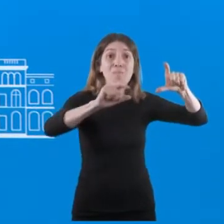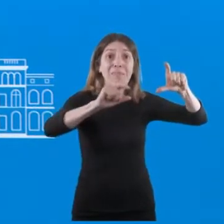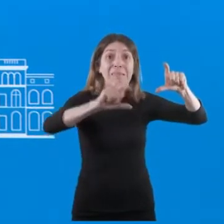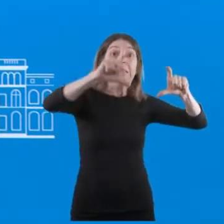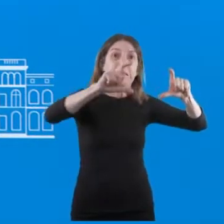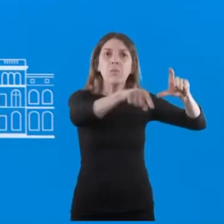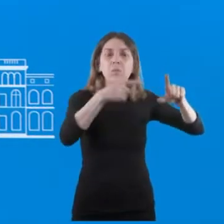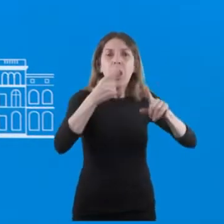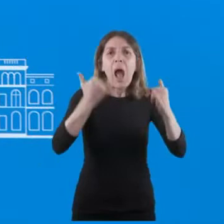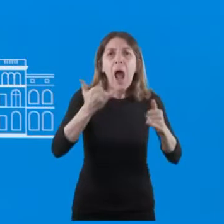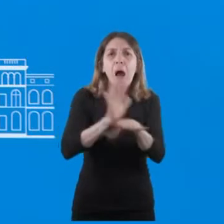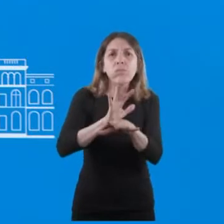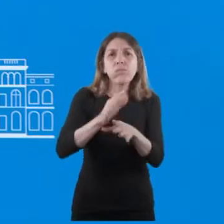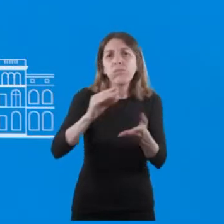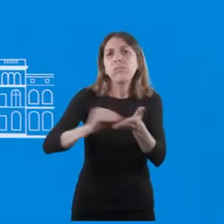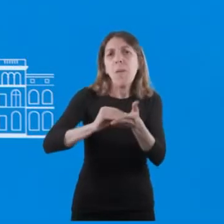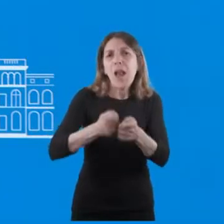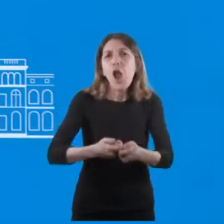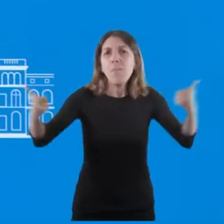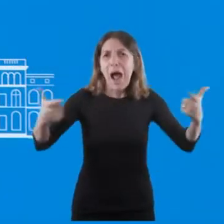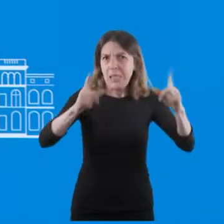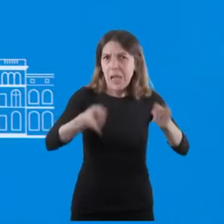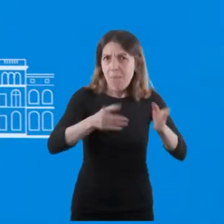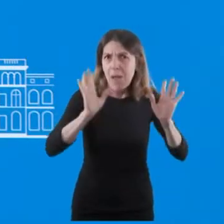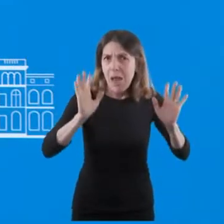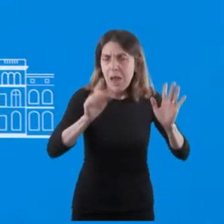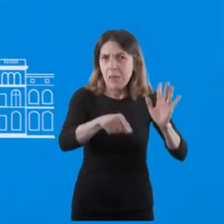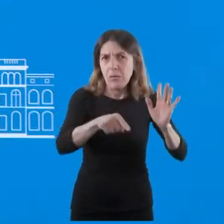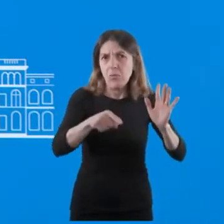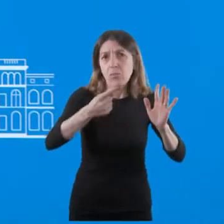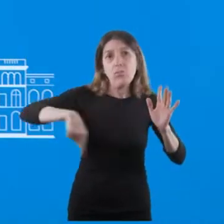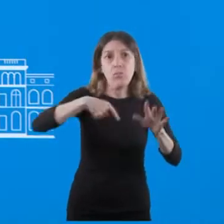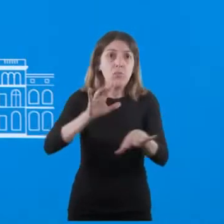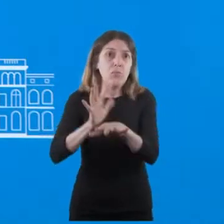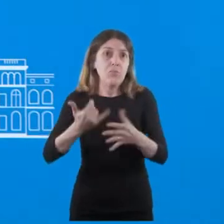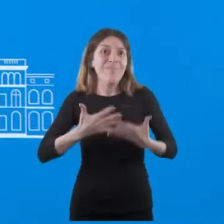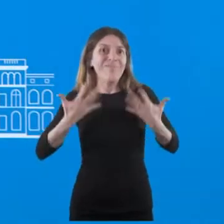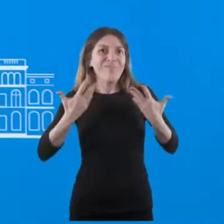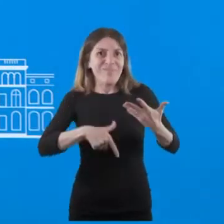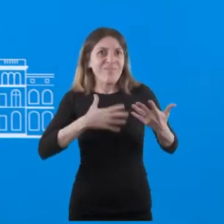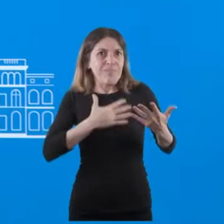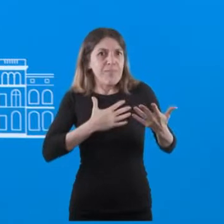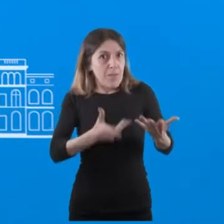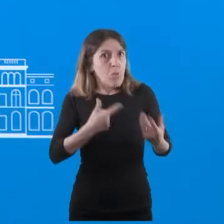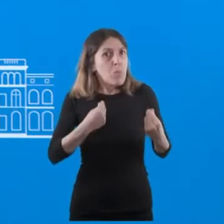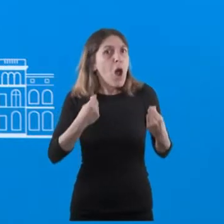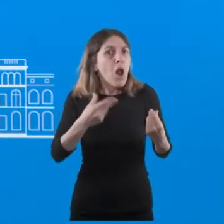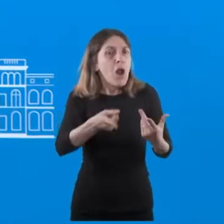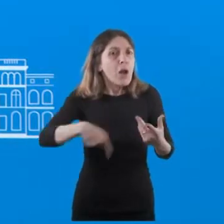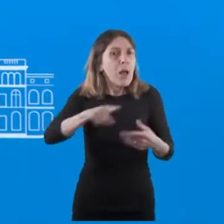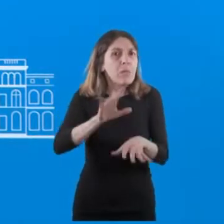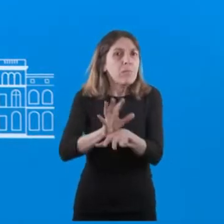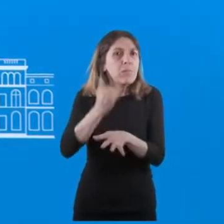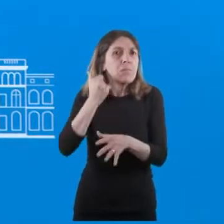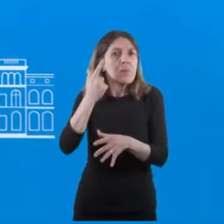está registrando un crecimiento del empleo que realmente nos llena de satisfacción en el punto en el que hemos